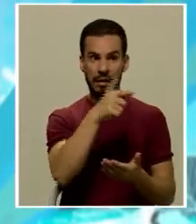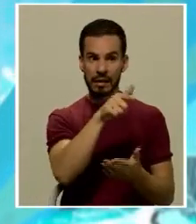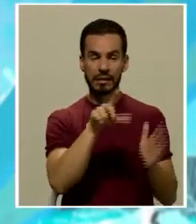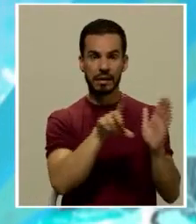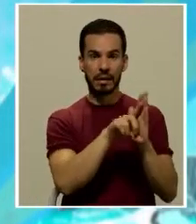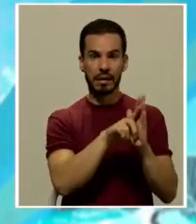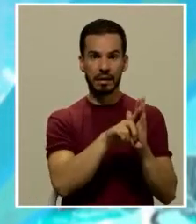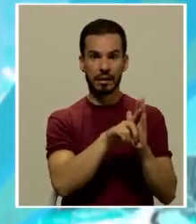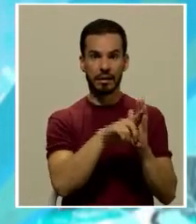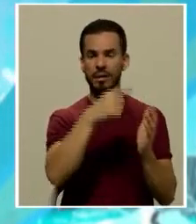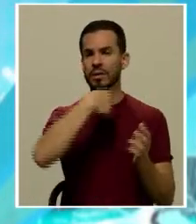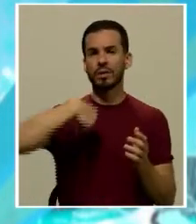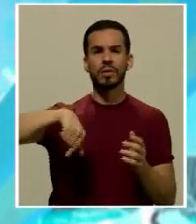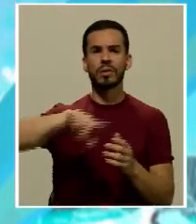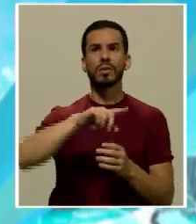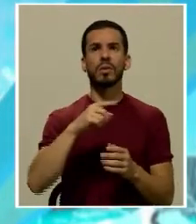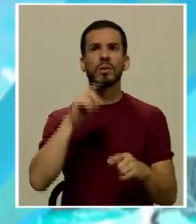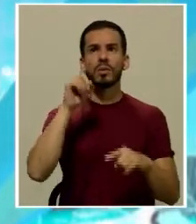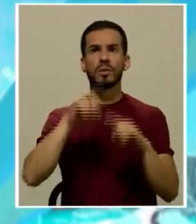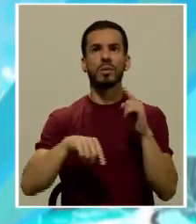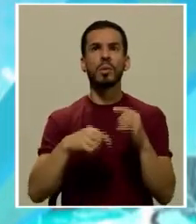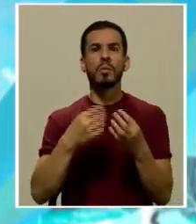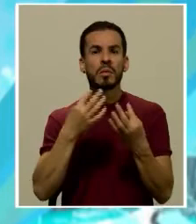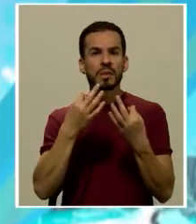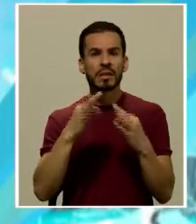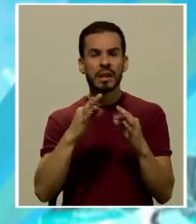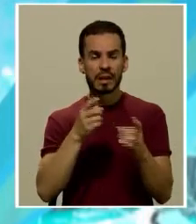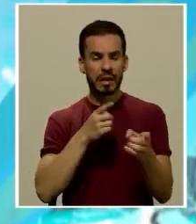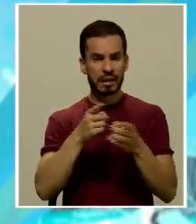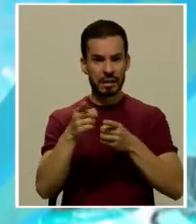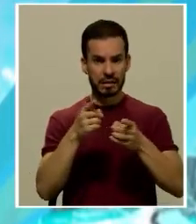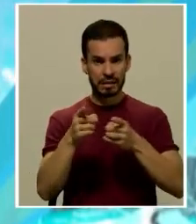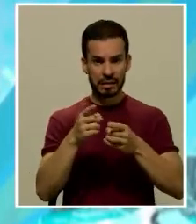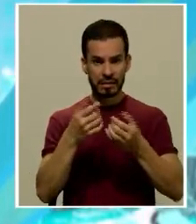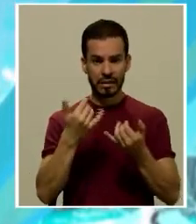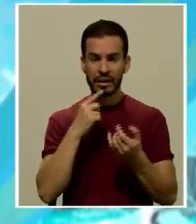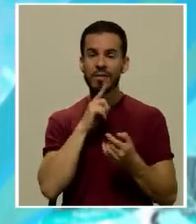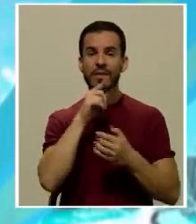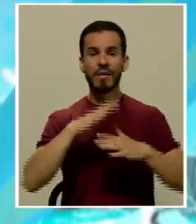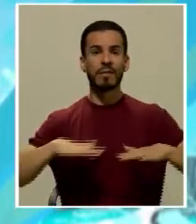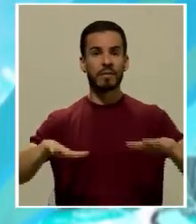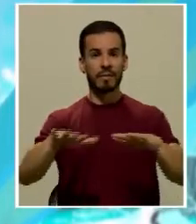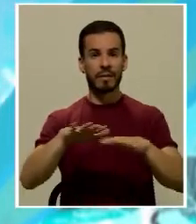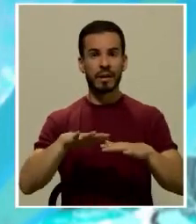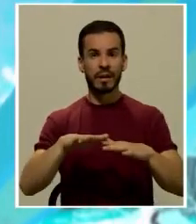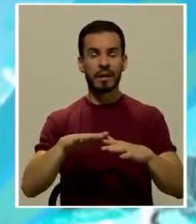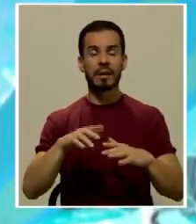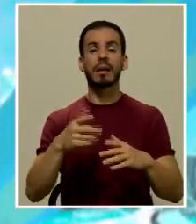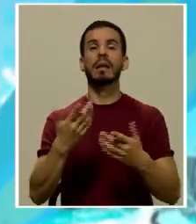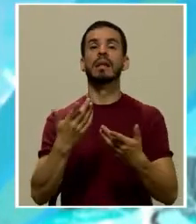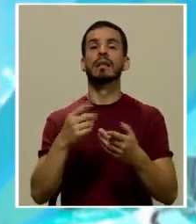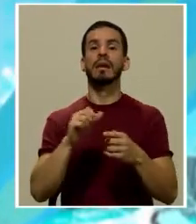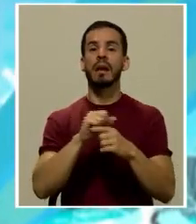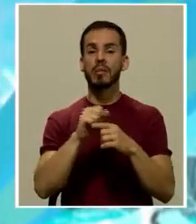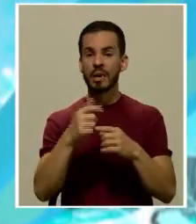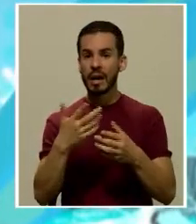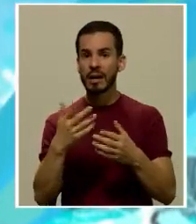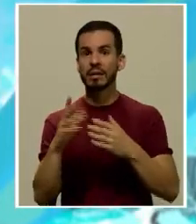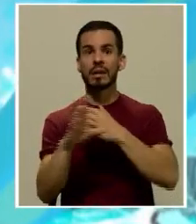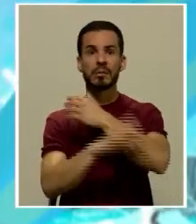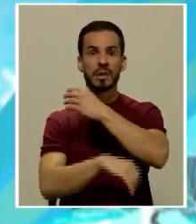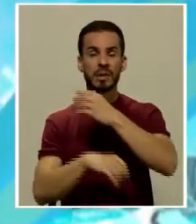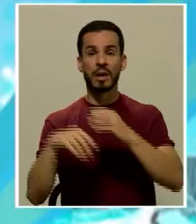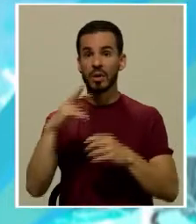esa norma nosotros no podemos pretender describir la realidad por ejemplo de la práctica del sistema penal